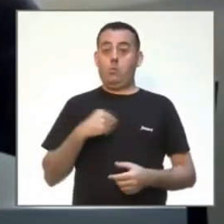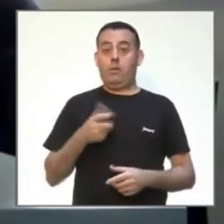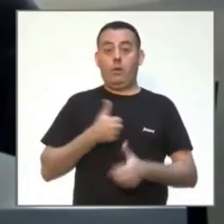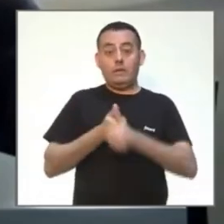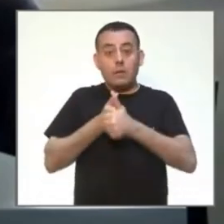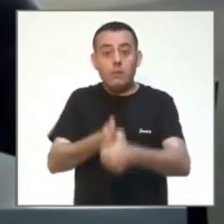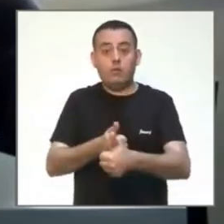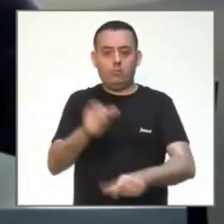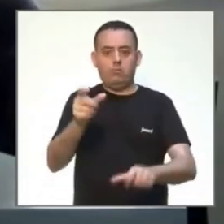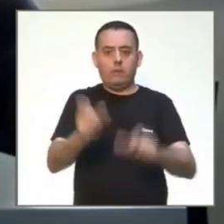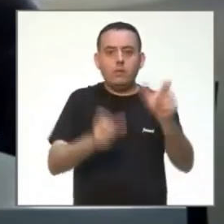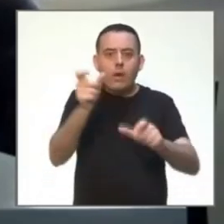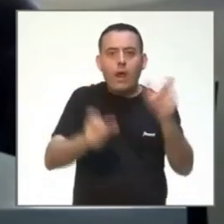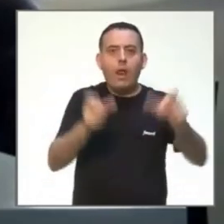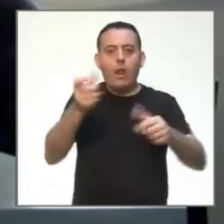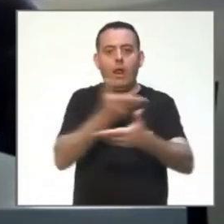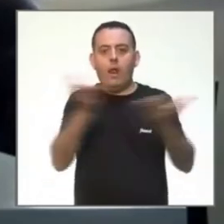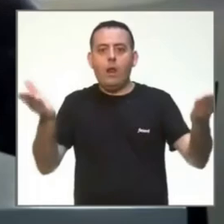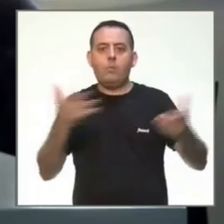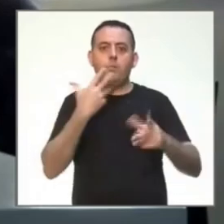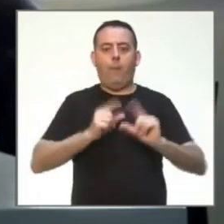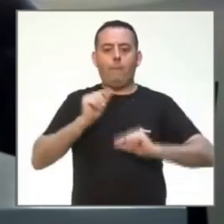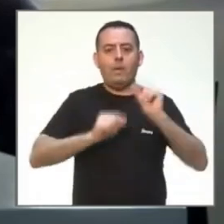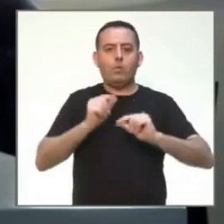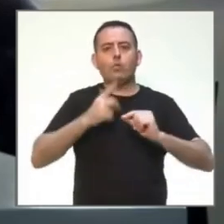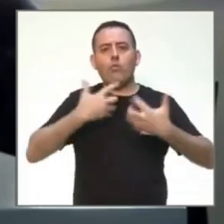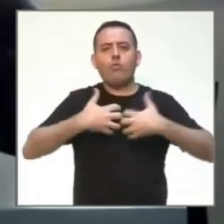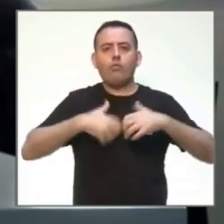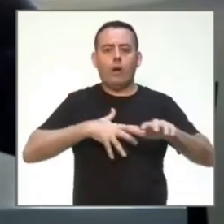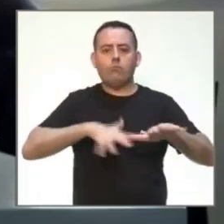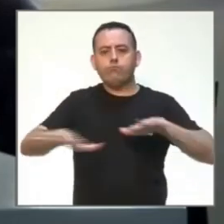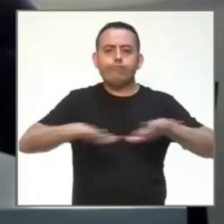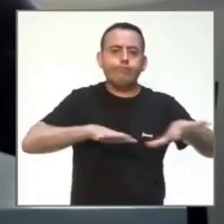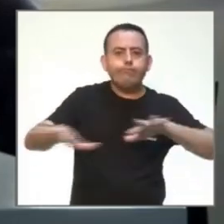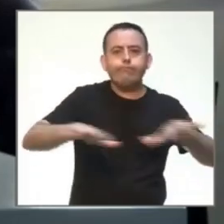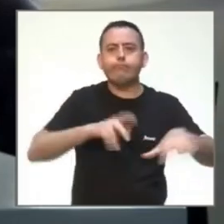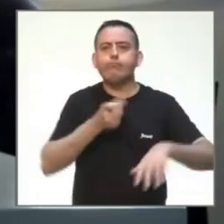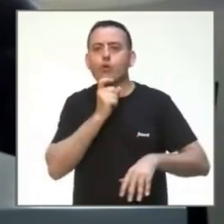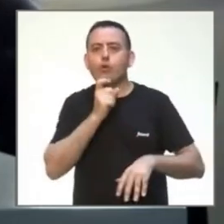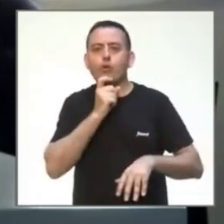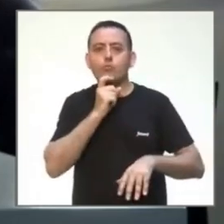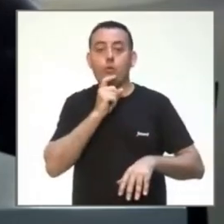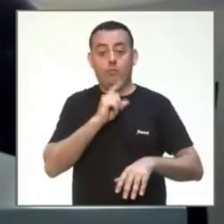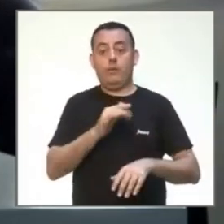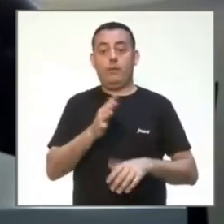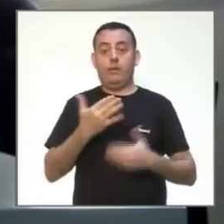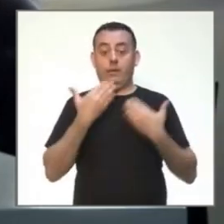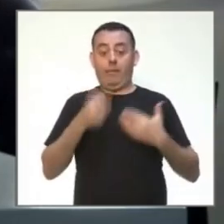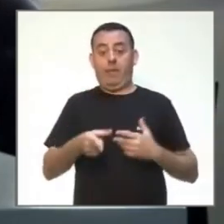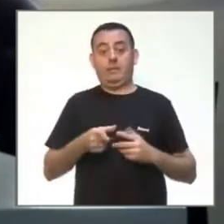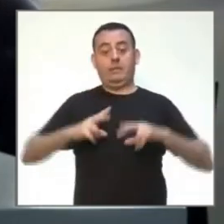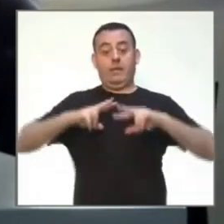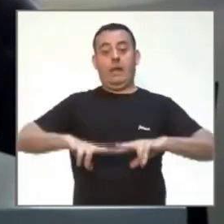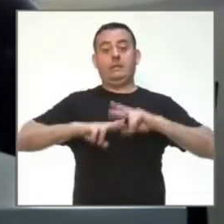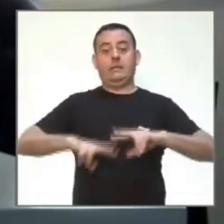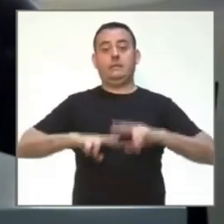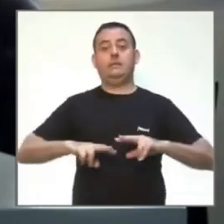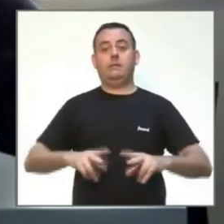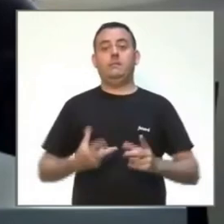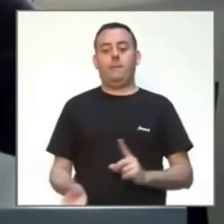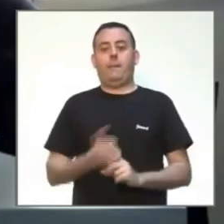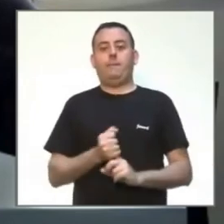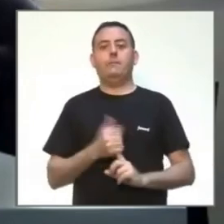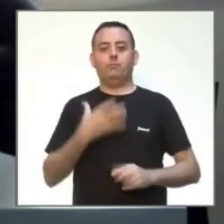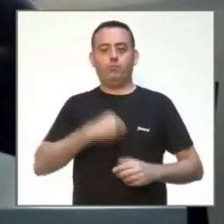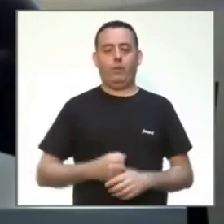cómo está circulando el virus, que puede complementar todo el resto de análisis que se están realizando a nivel